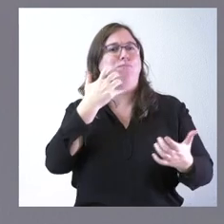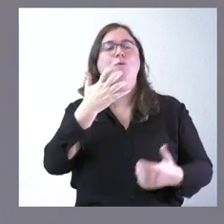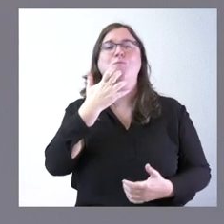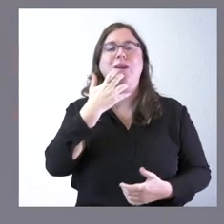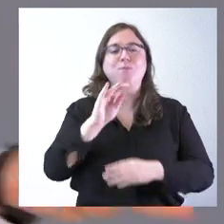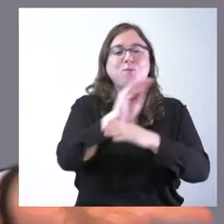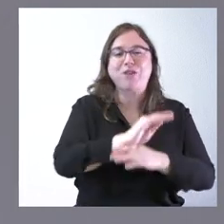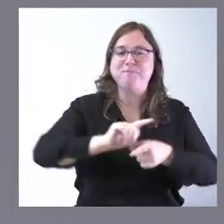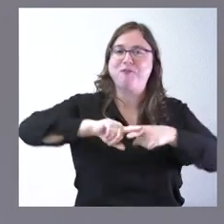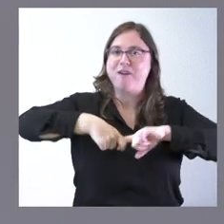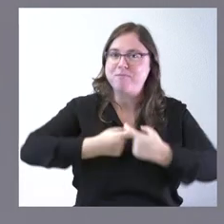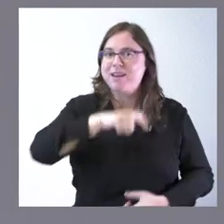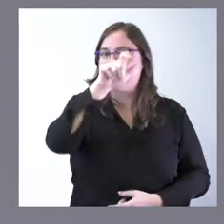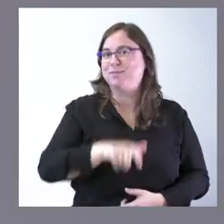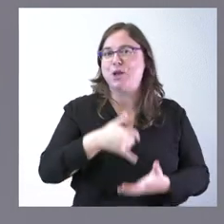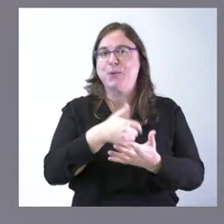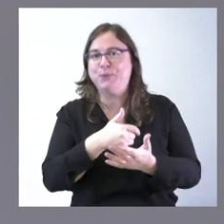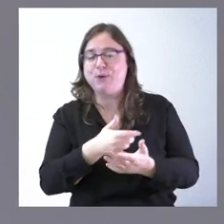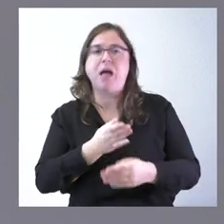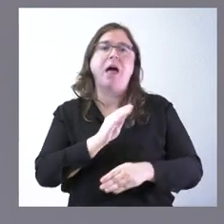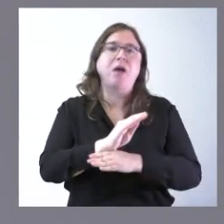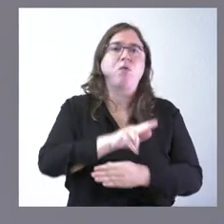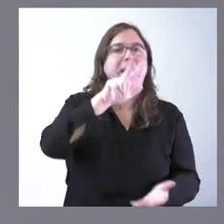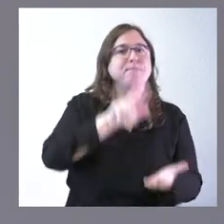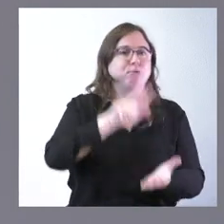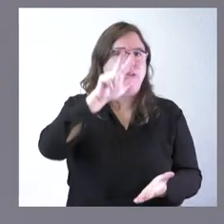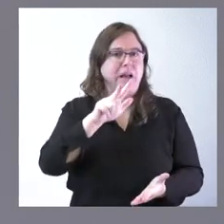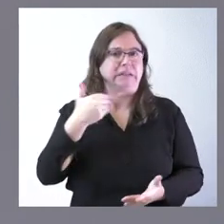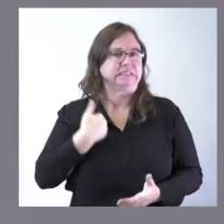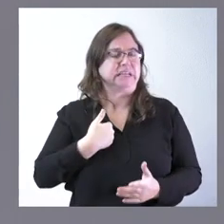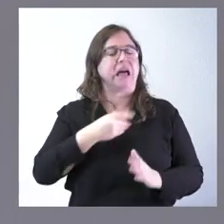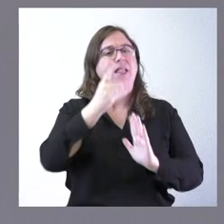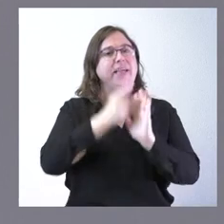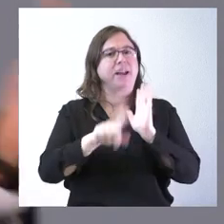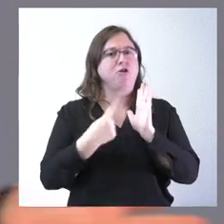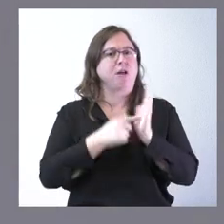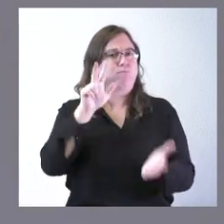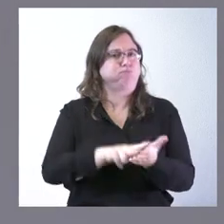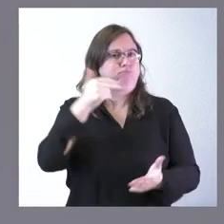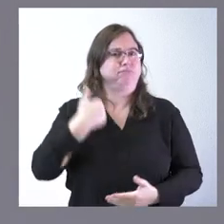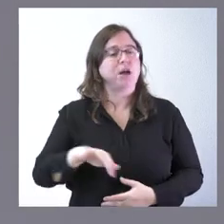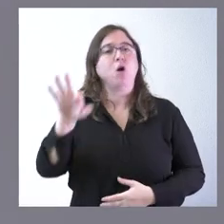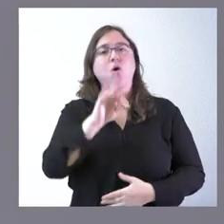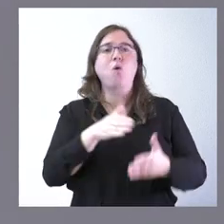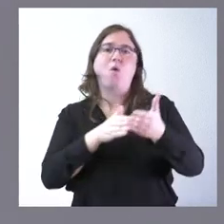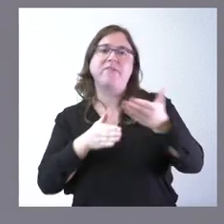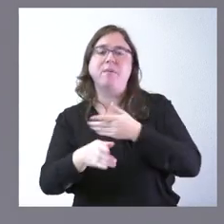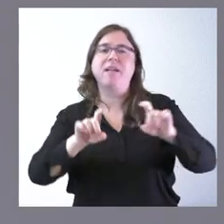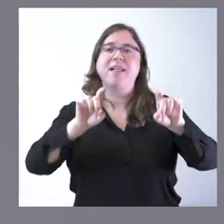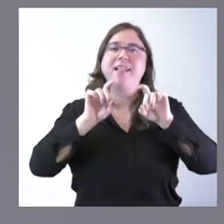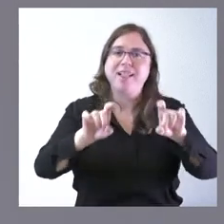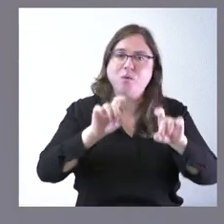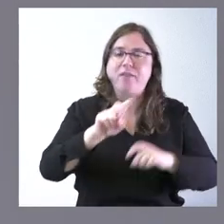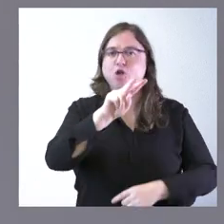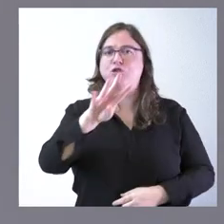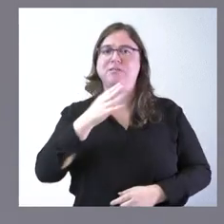especialmente a las familias a través de las ayudas de hipotecas por el decreto ley que está ya en vigor o a través por ejemplo de la educación de dos a tres años que ya